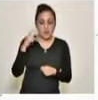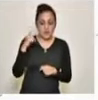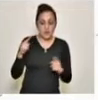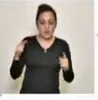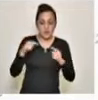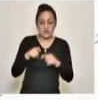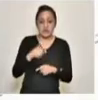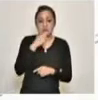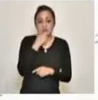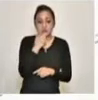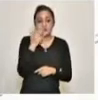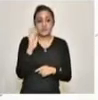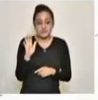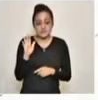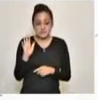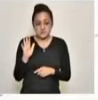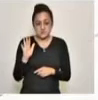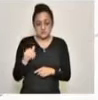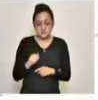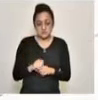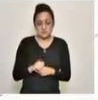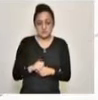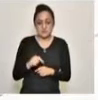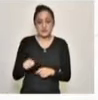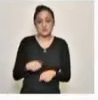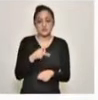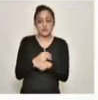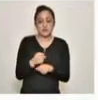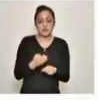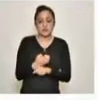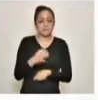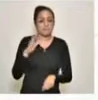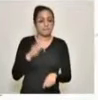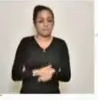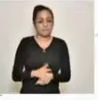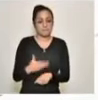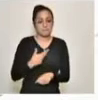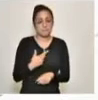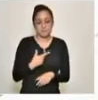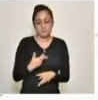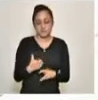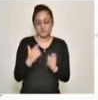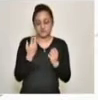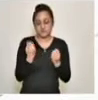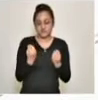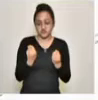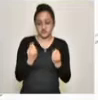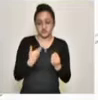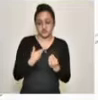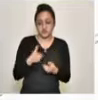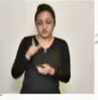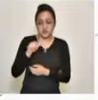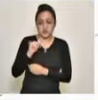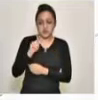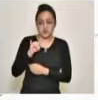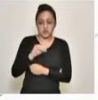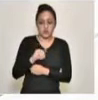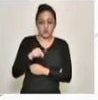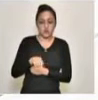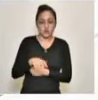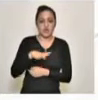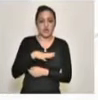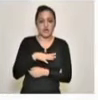dicho que es el segundo estado con mayor riqueza en esta materia. Nueve